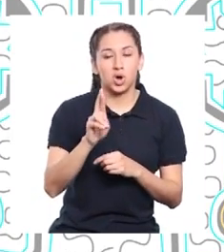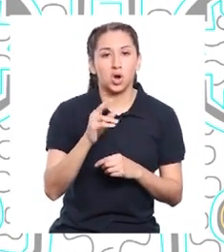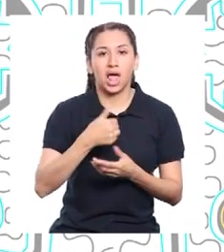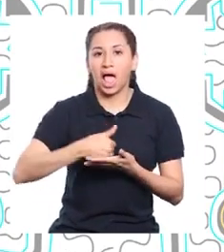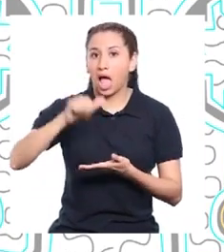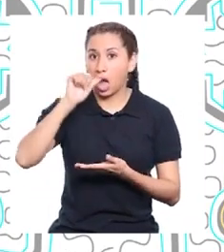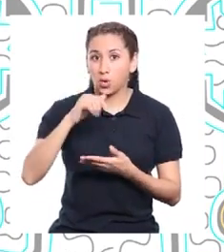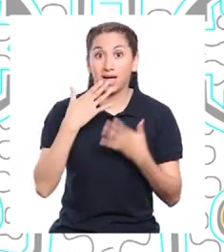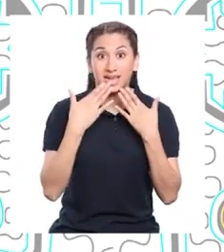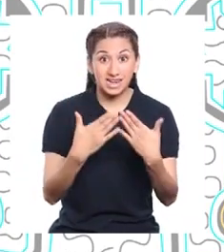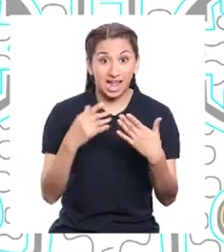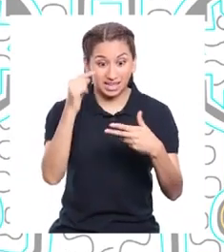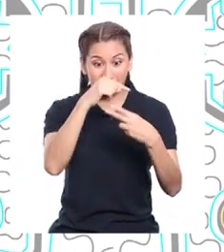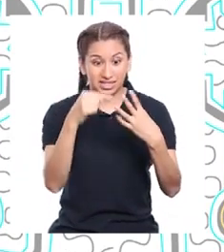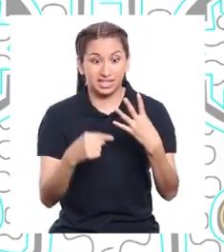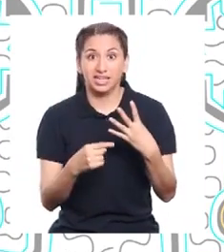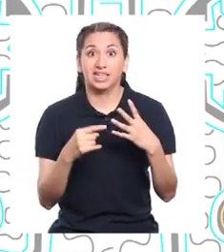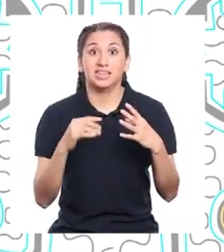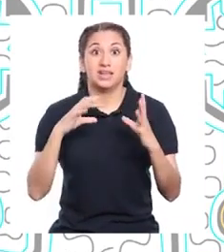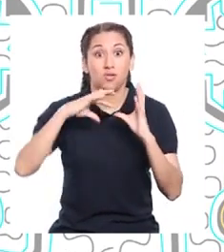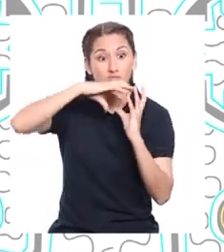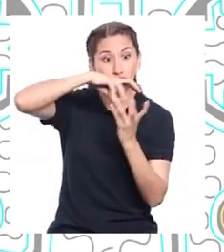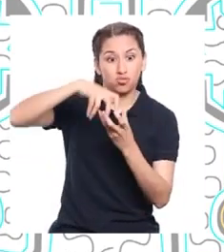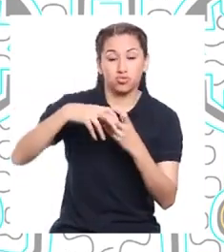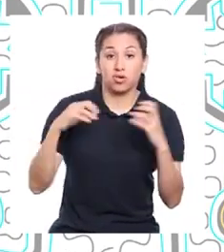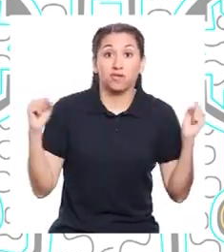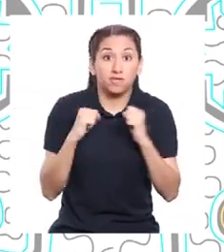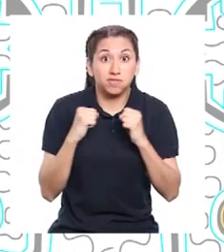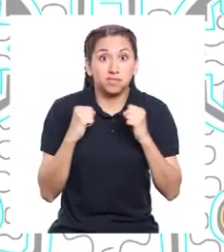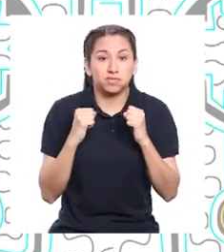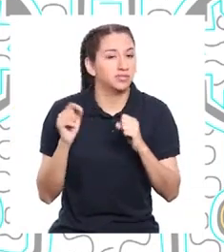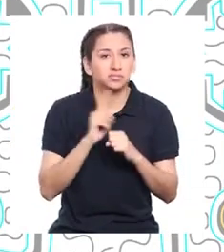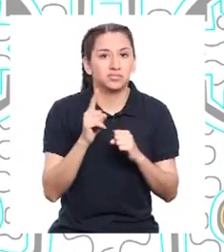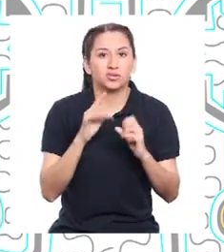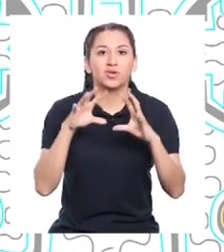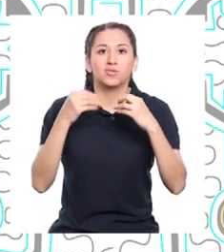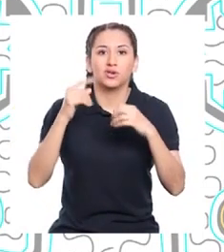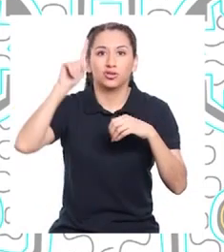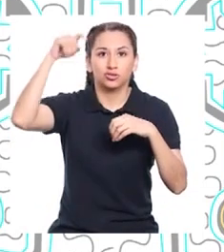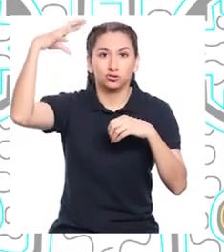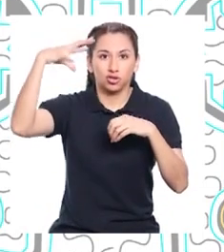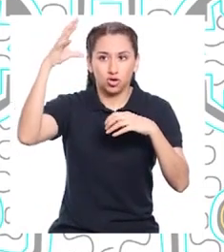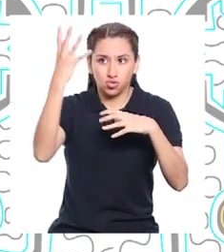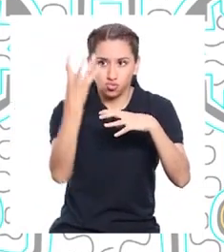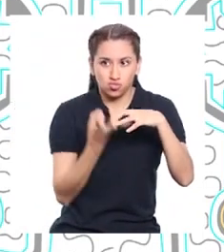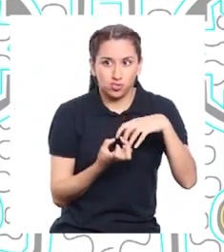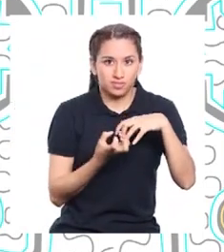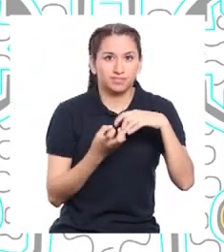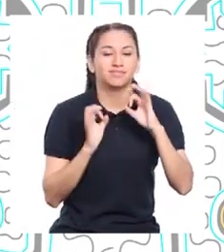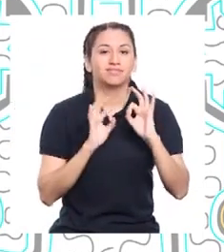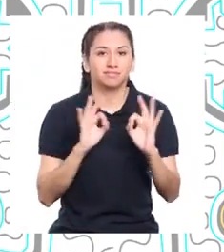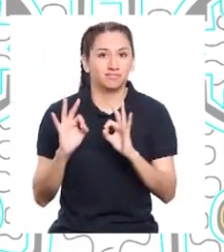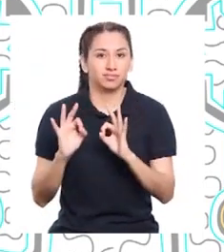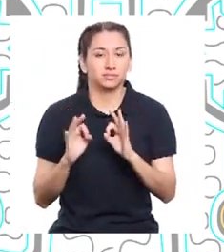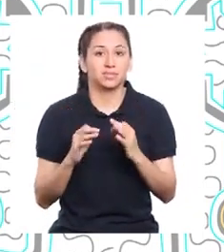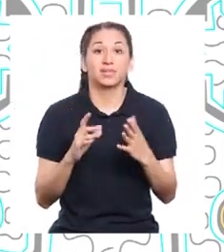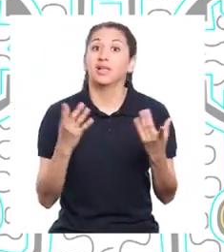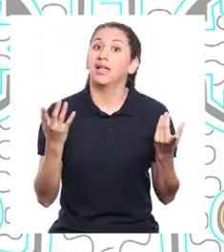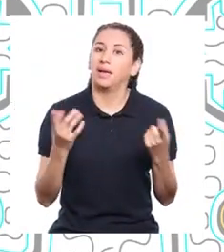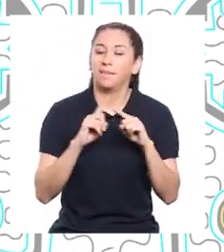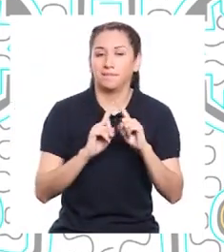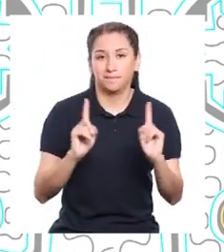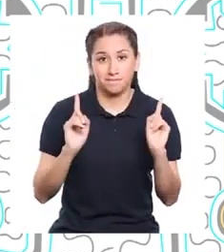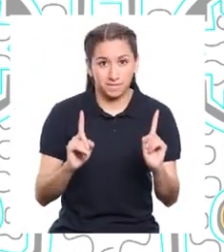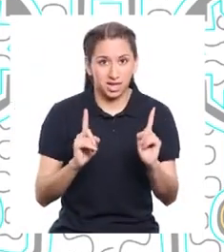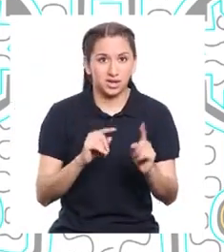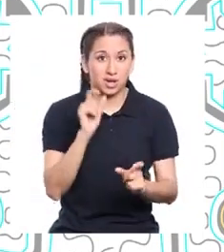Gracias a ellos, el planeta no se congela, pues retienen la energía solar. Sin embargo, debido a